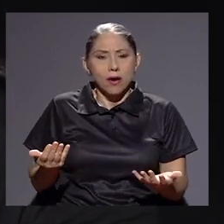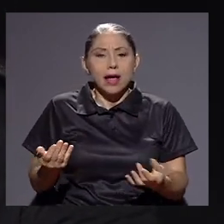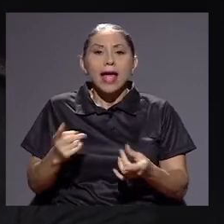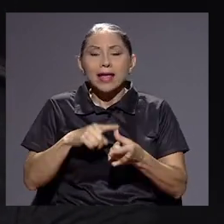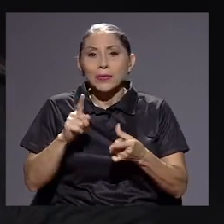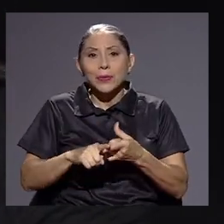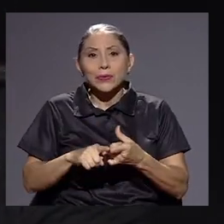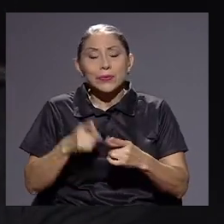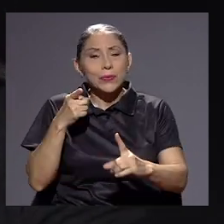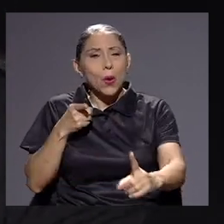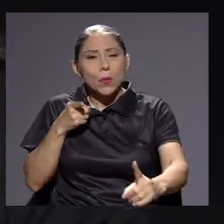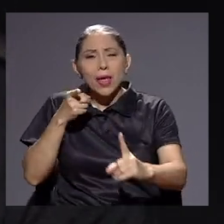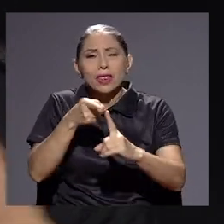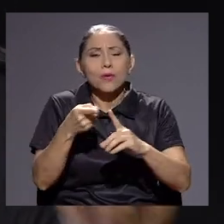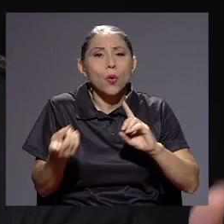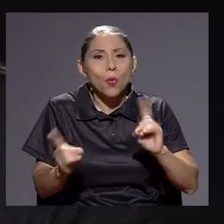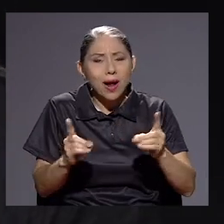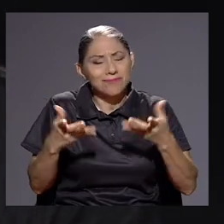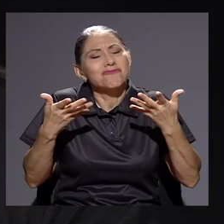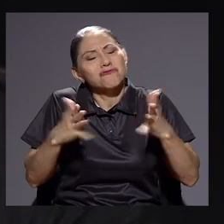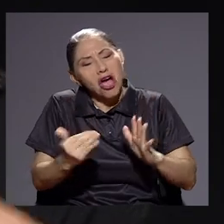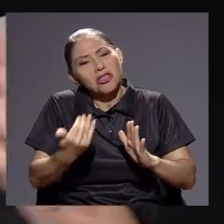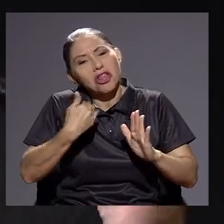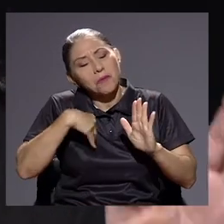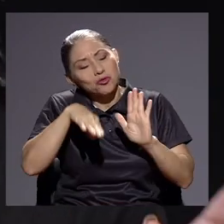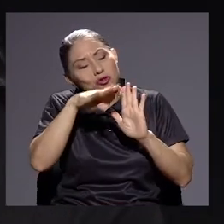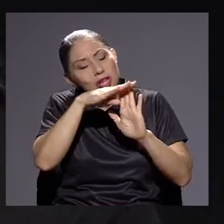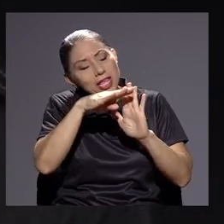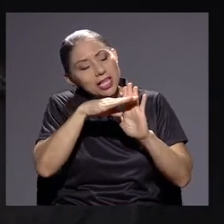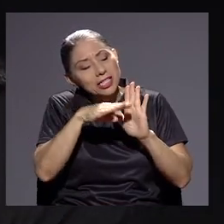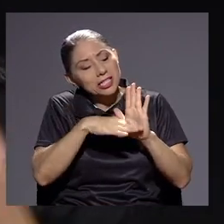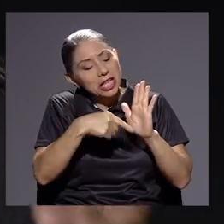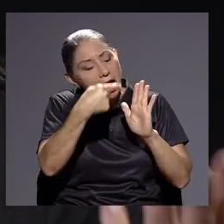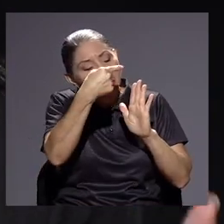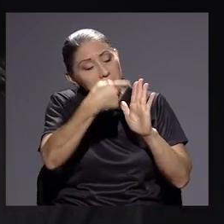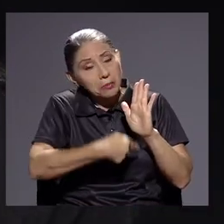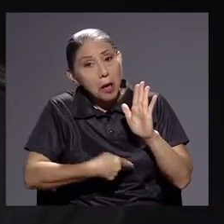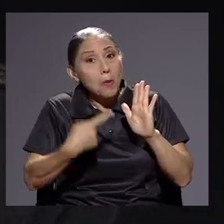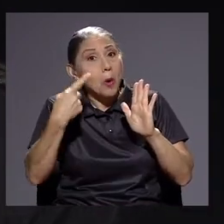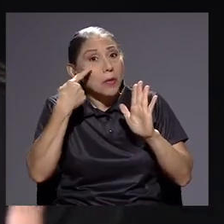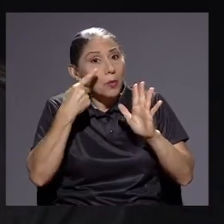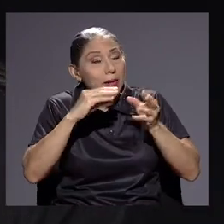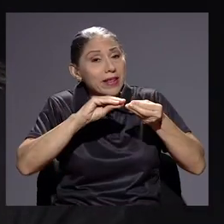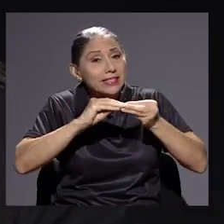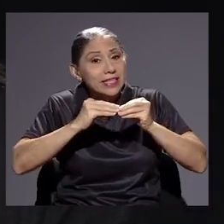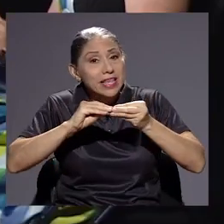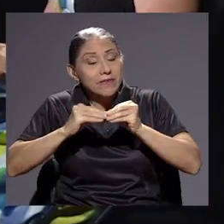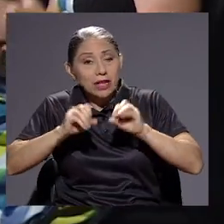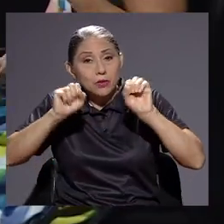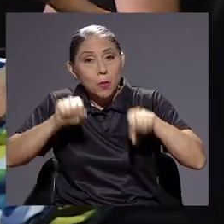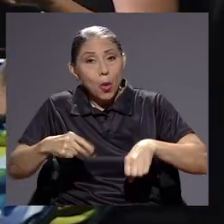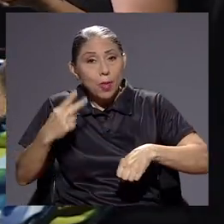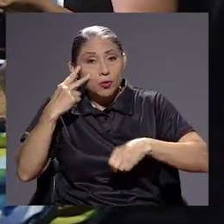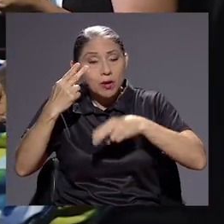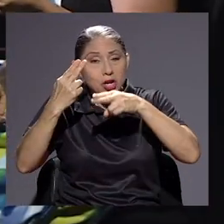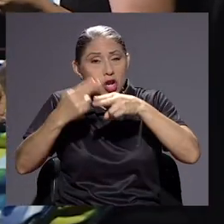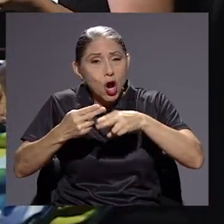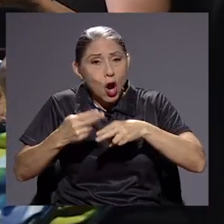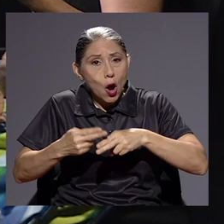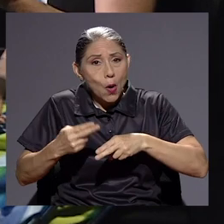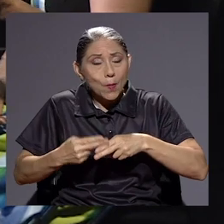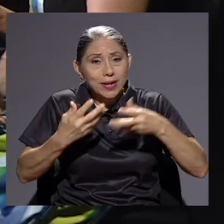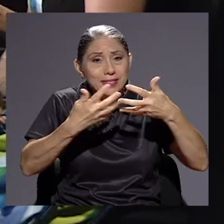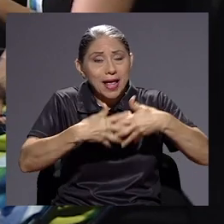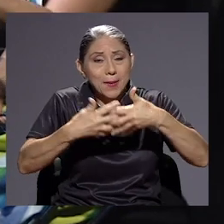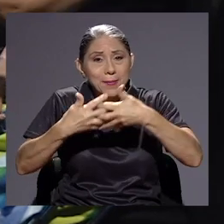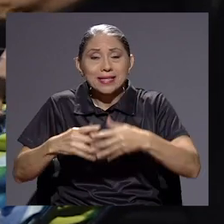Entonces, ¿cuál es el objetivo? Sí, tenemos la lista y podemos ver cifras, nombres, etcétera. Pero lo más importante de